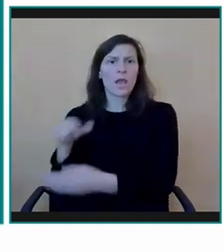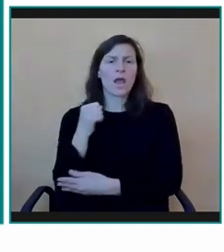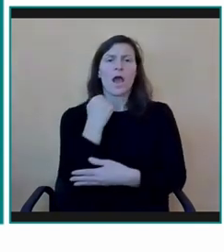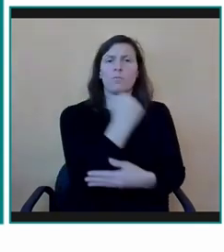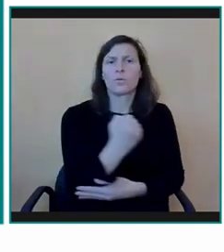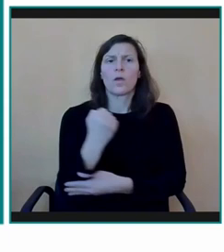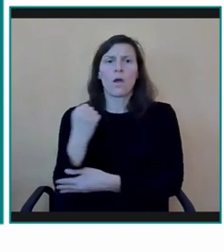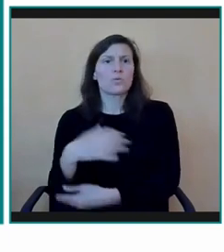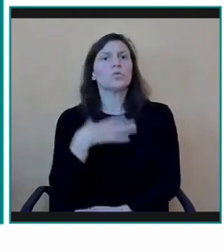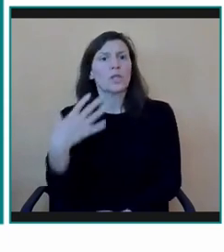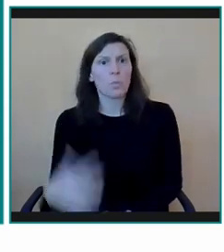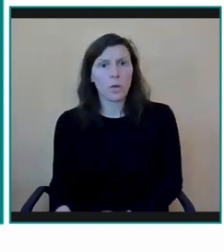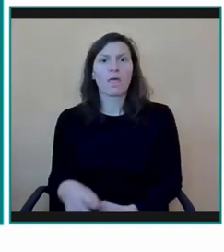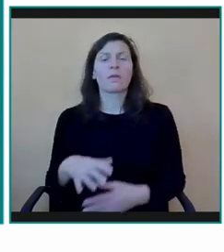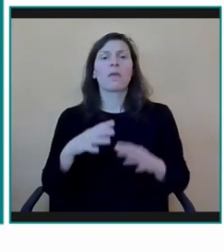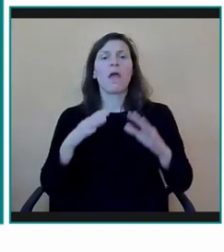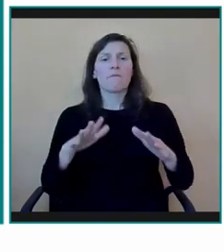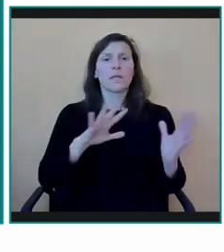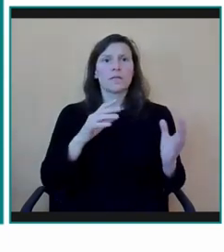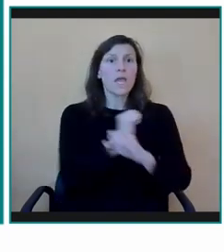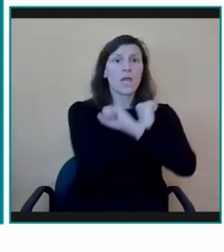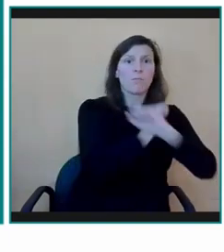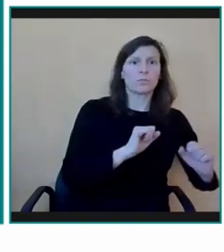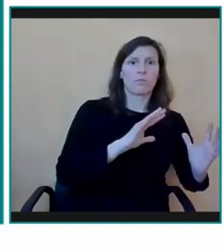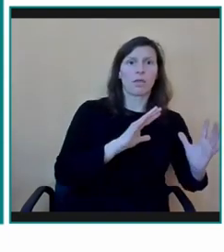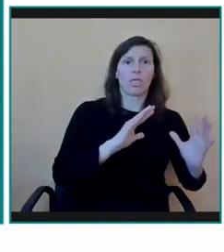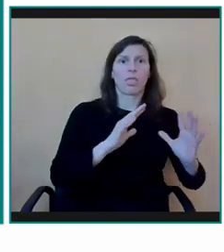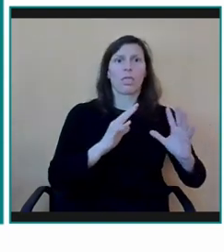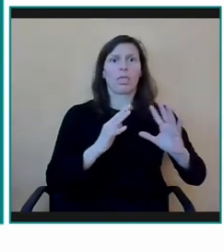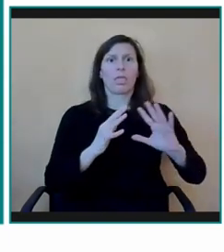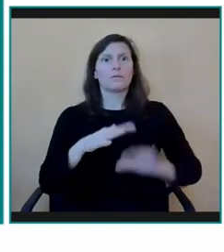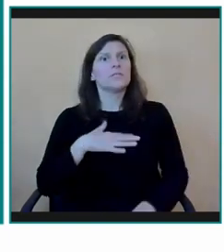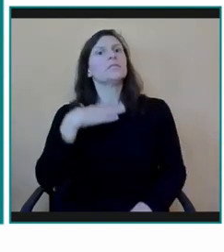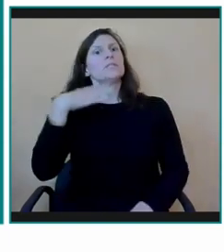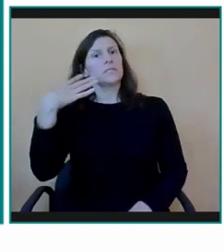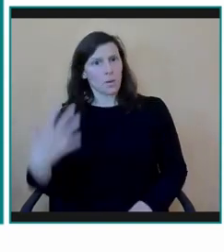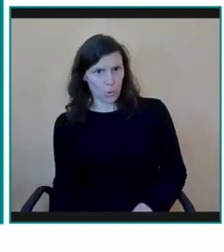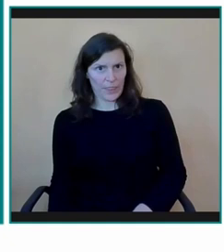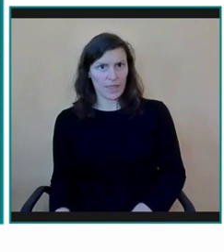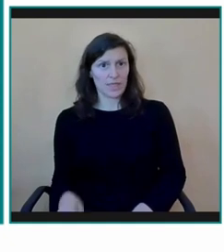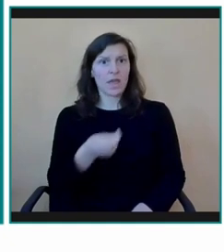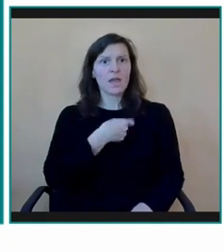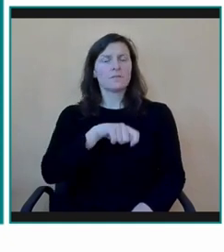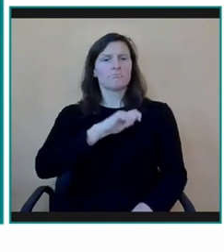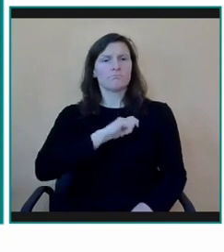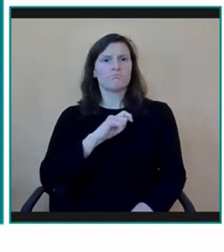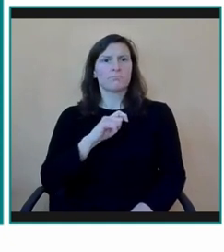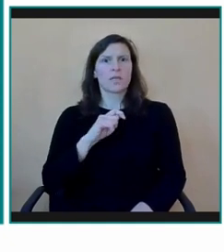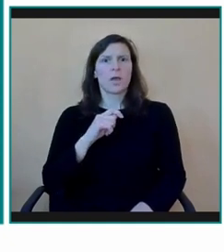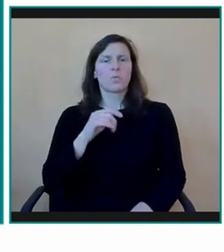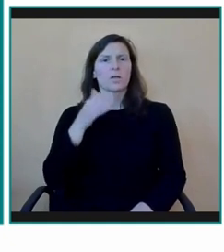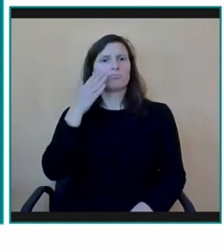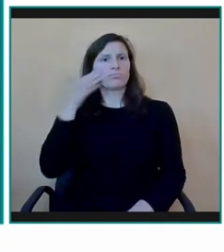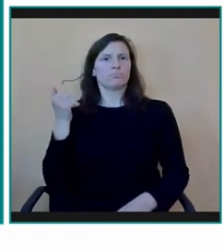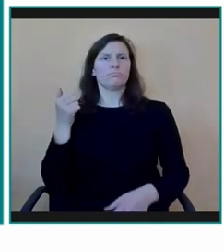y evidente. España creo que tiene el privilegio de haber sido también un país relativamente pionero